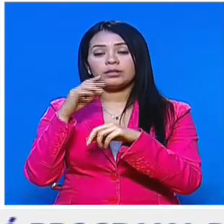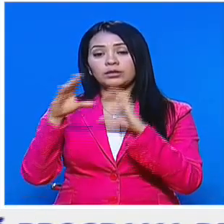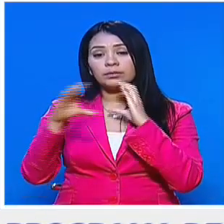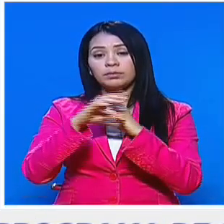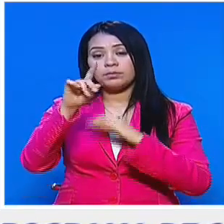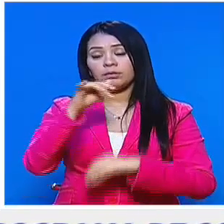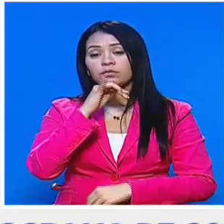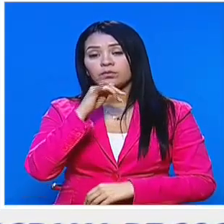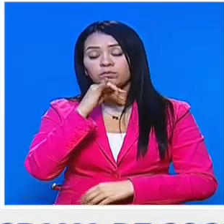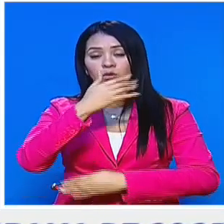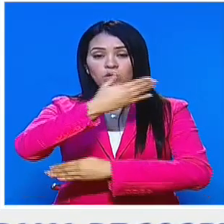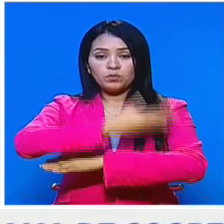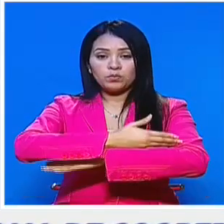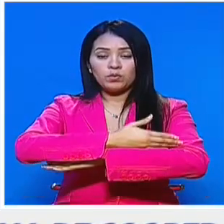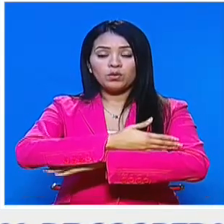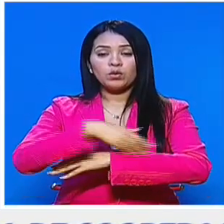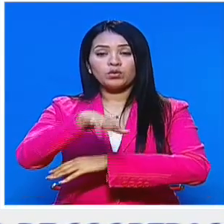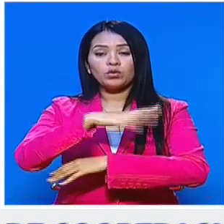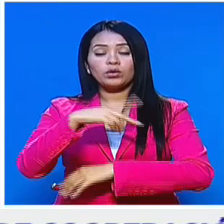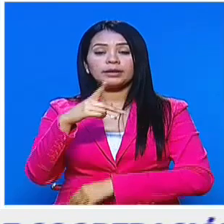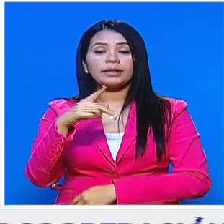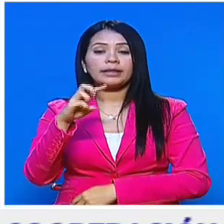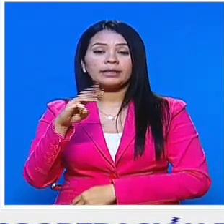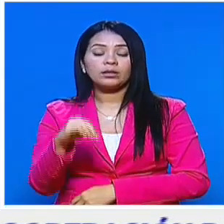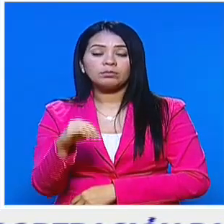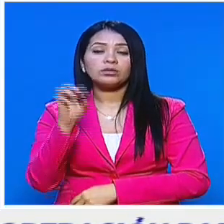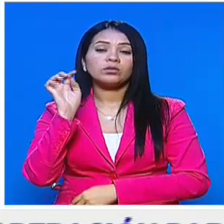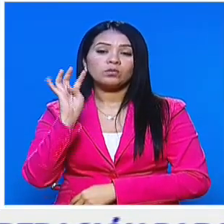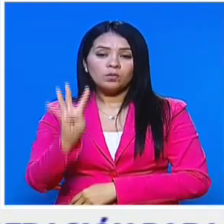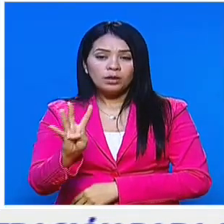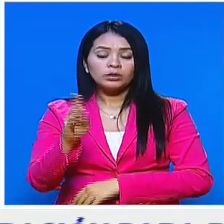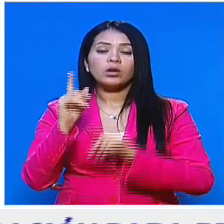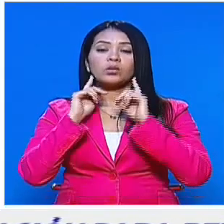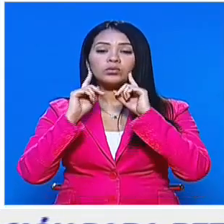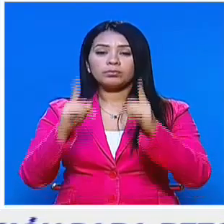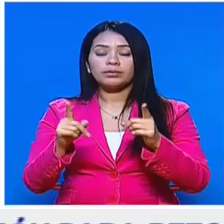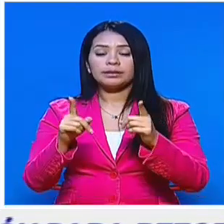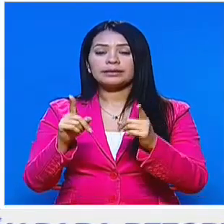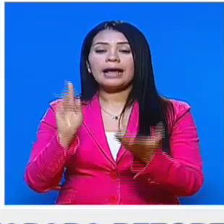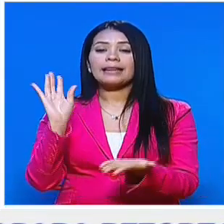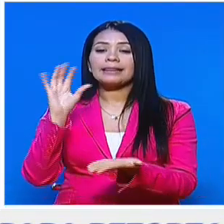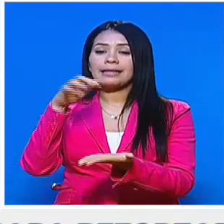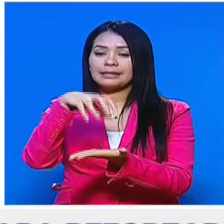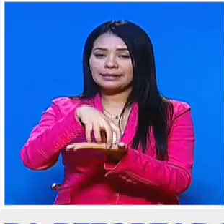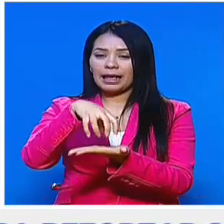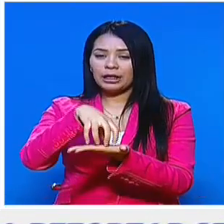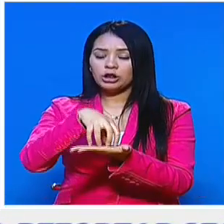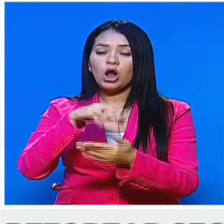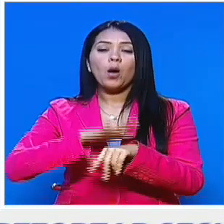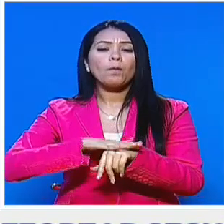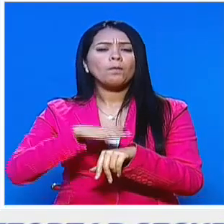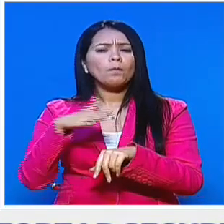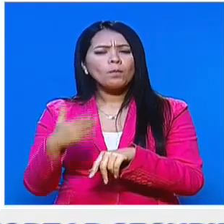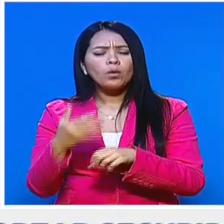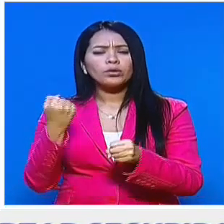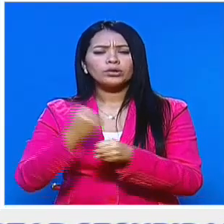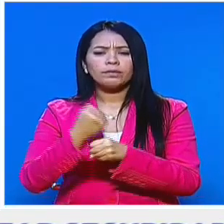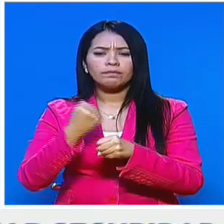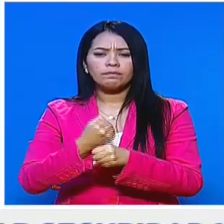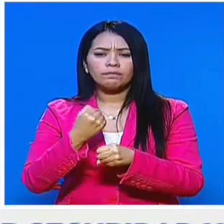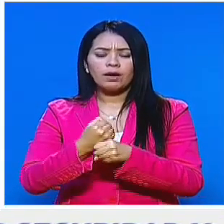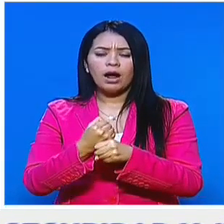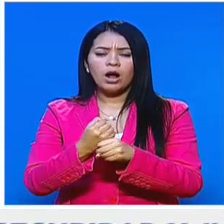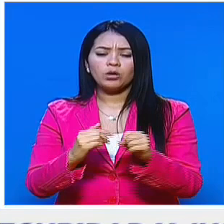el cierre parcial del kilómetro 4 de la autopista regional del centro. Esto debido a trabajos de